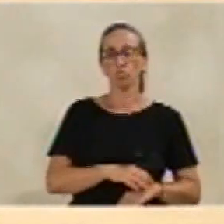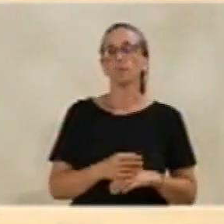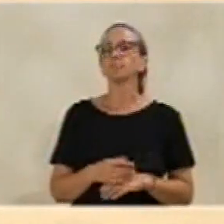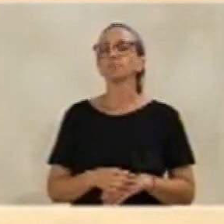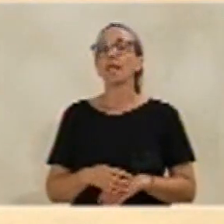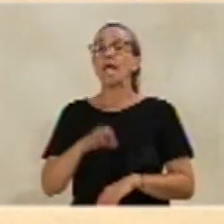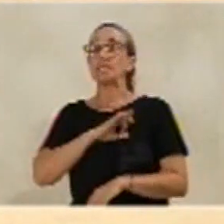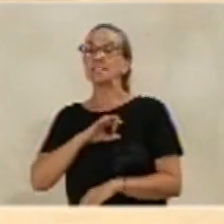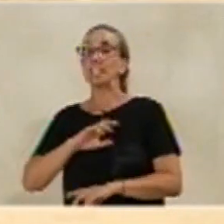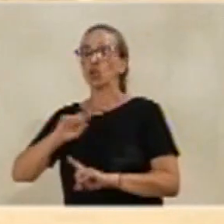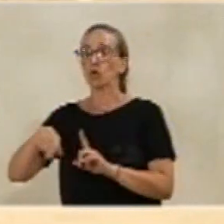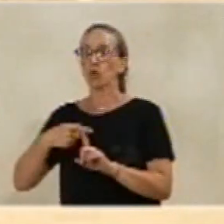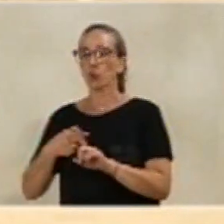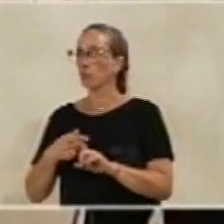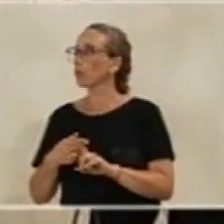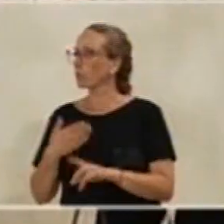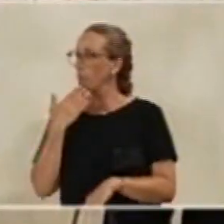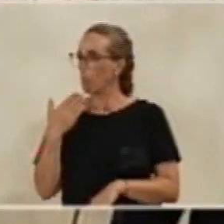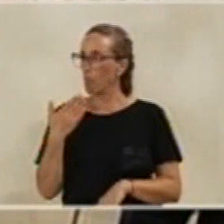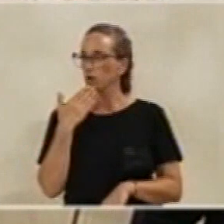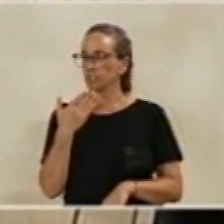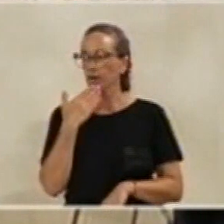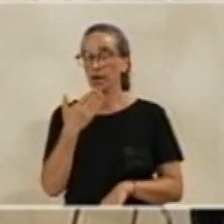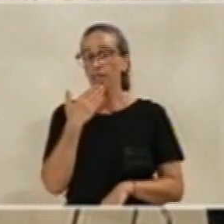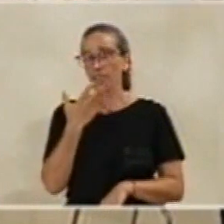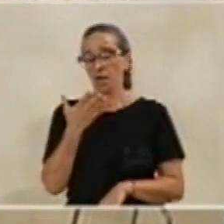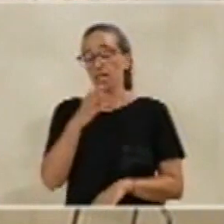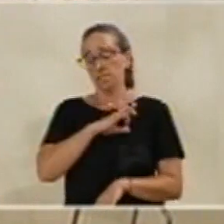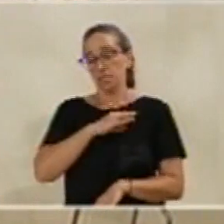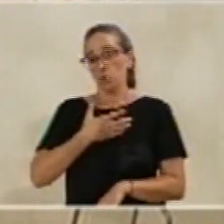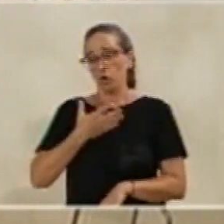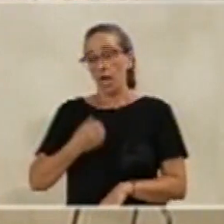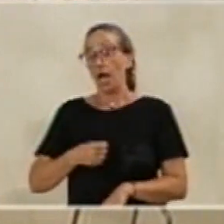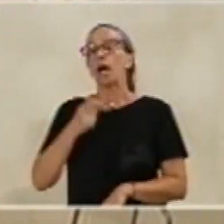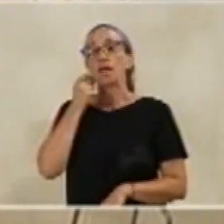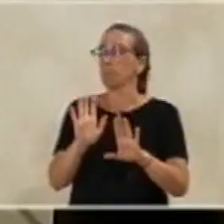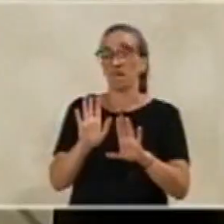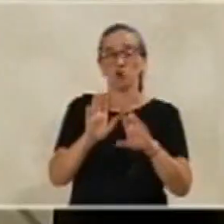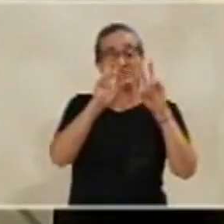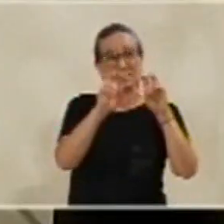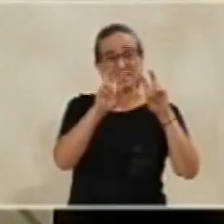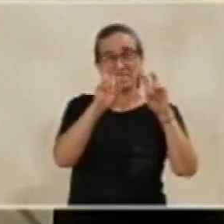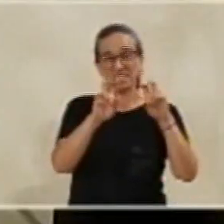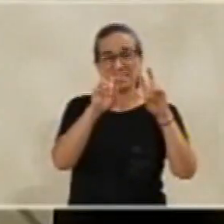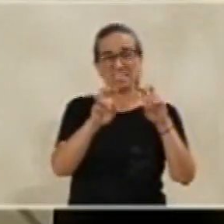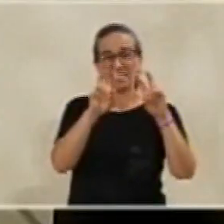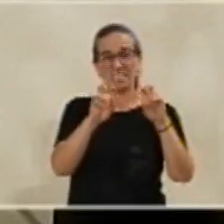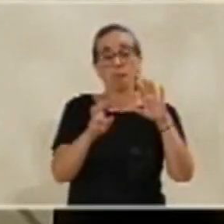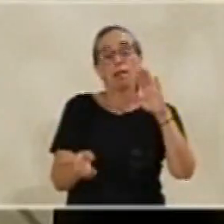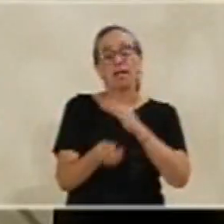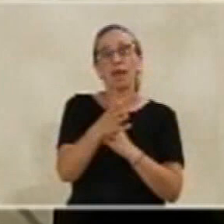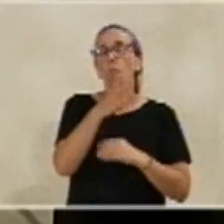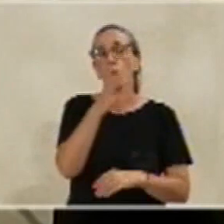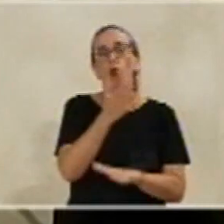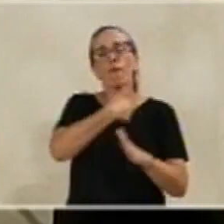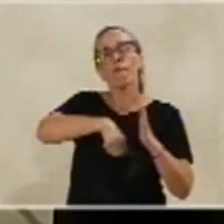podemos hacer. En el apartado de ruegos y preguntas también se ha planteado la problemática de los cortes de luz que sufren vecinos de La Chanca a